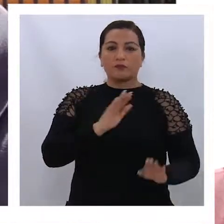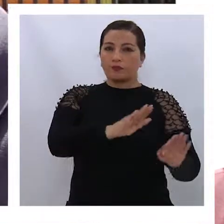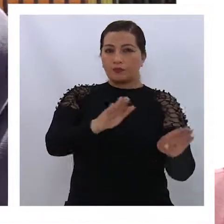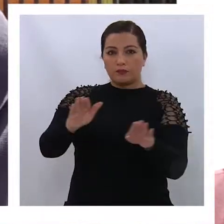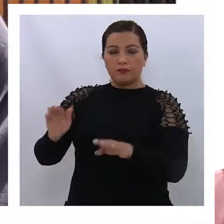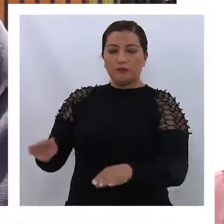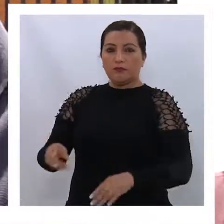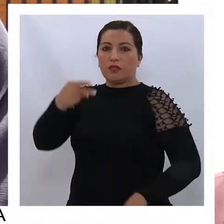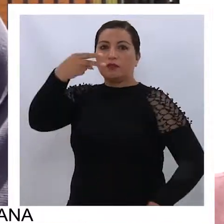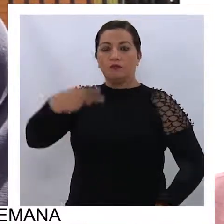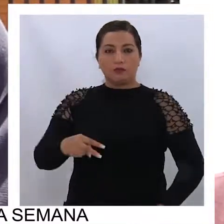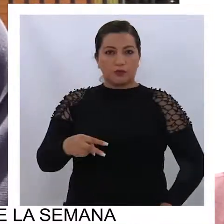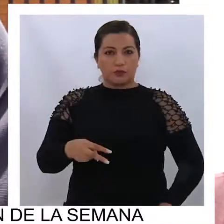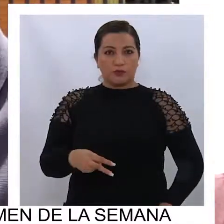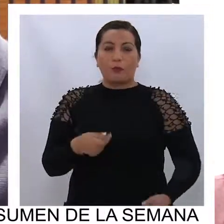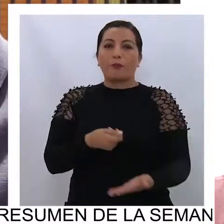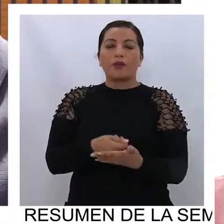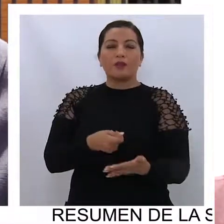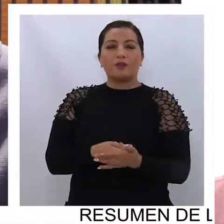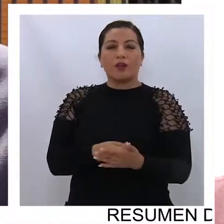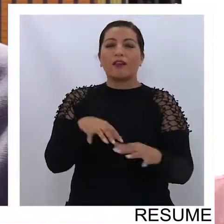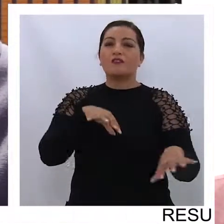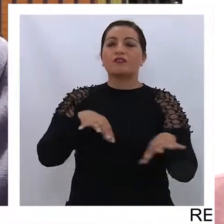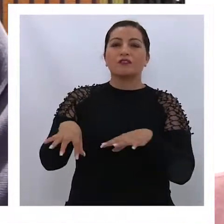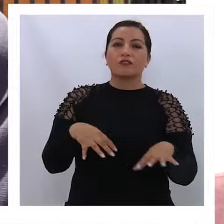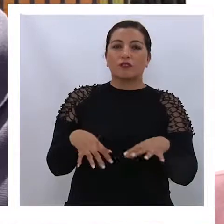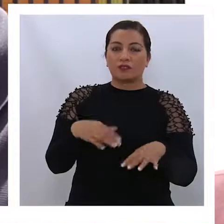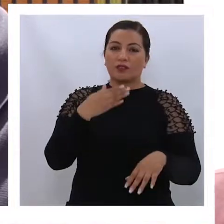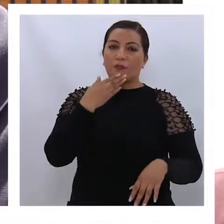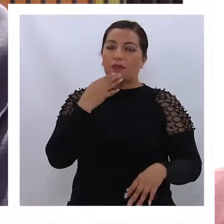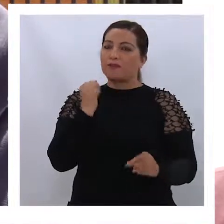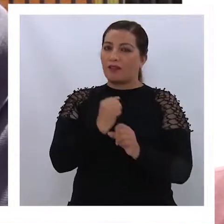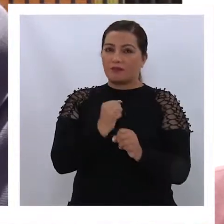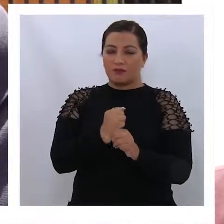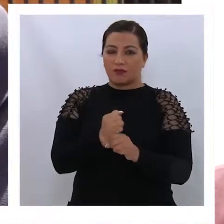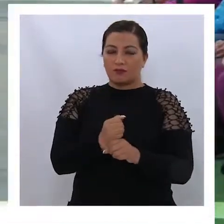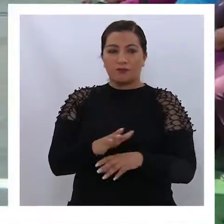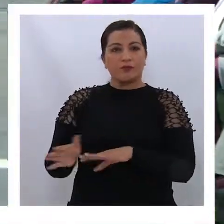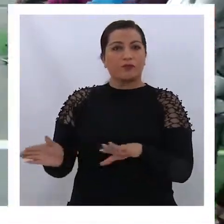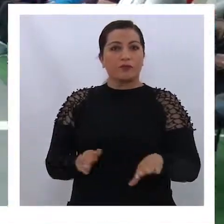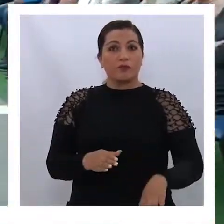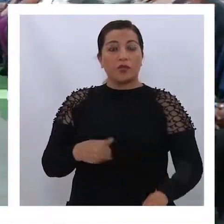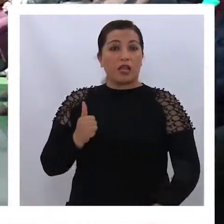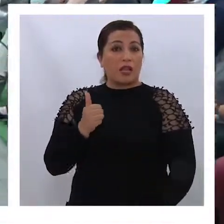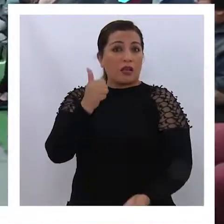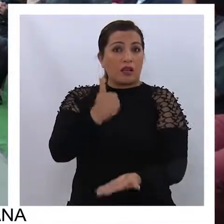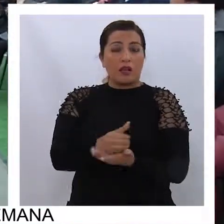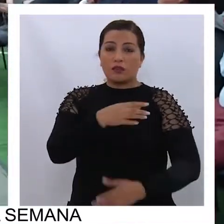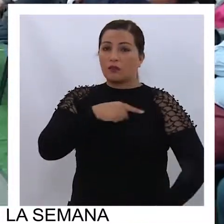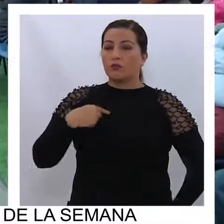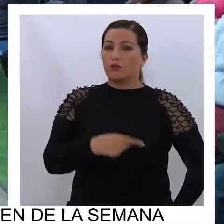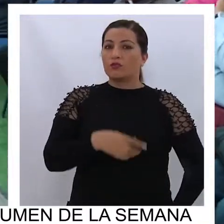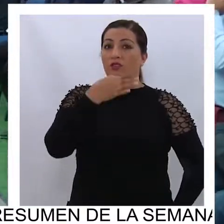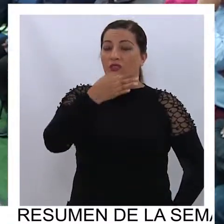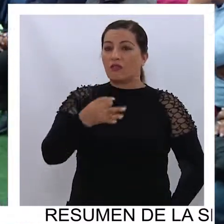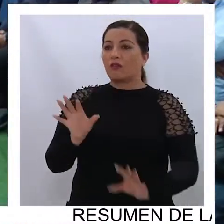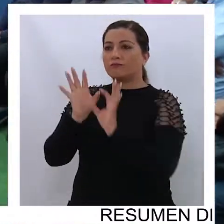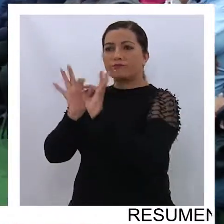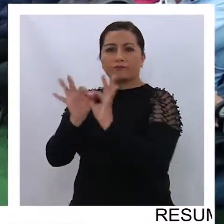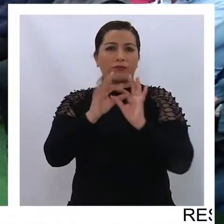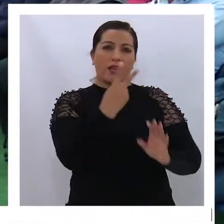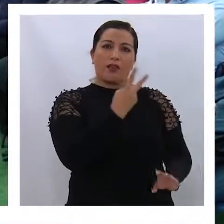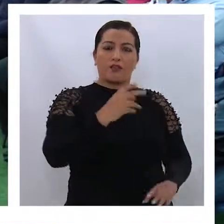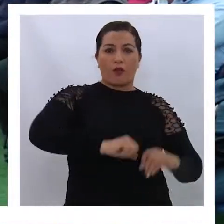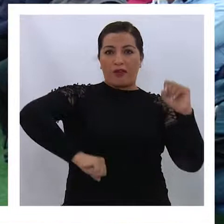en beneficio directo de los locatarios para la compra de equipamiento y además de capital de trabajo para los insumos. Godoy agradeció la ayuda de ambas empresas